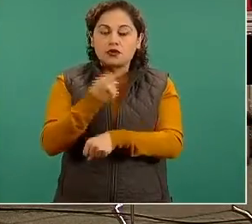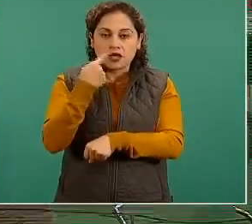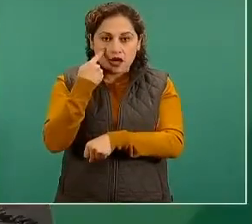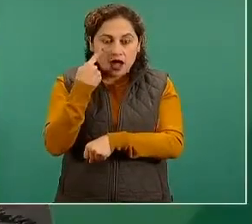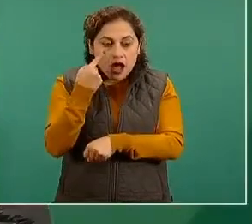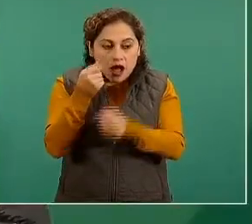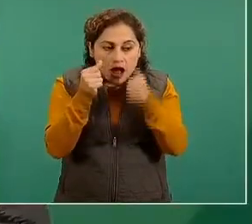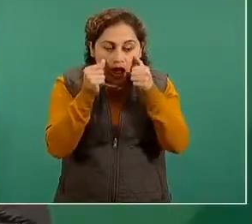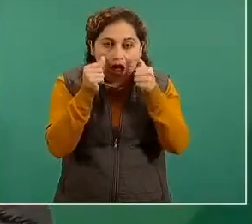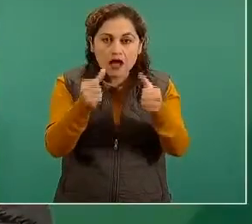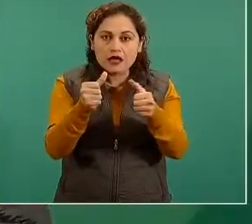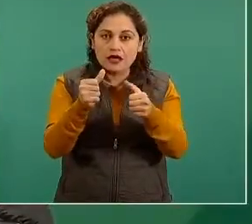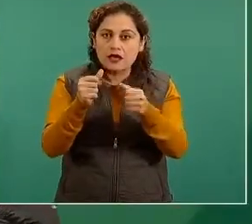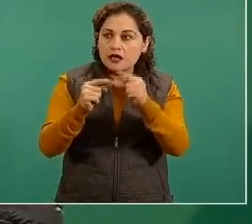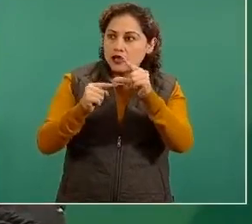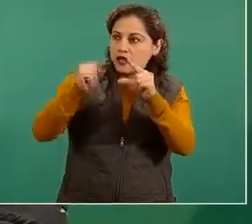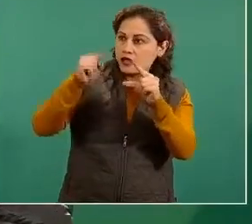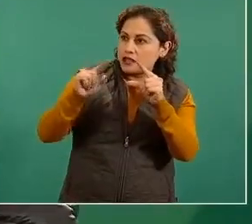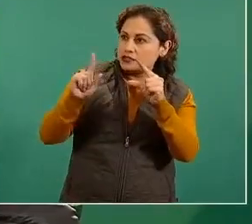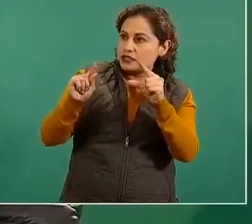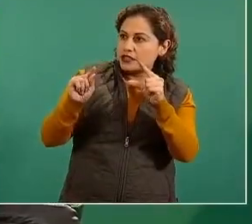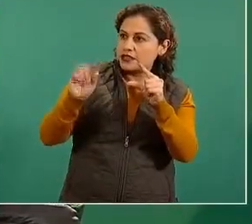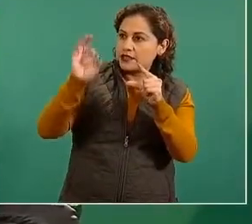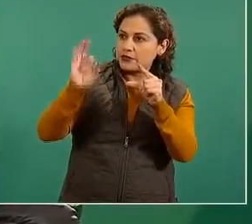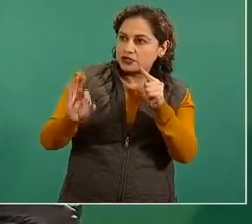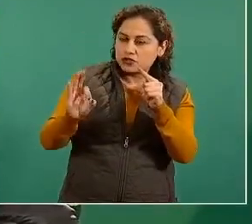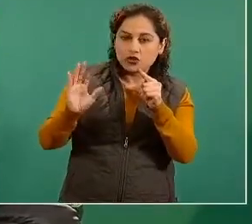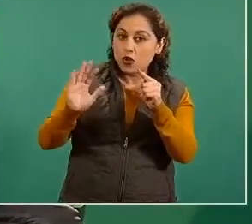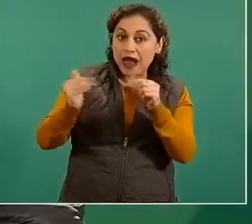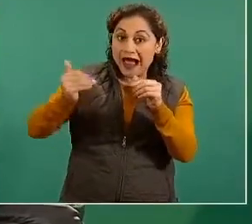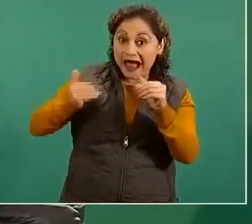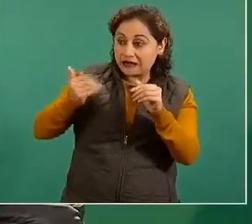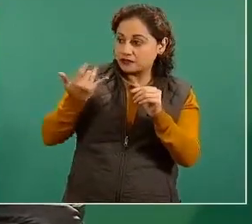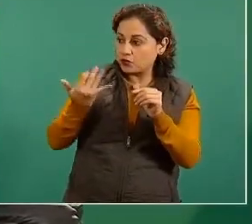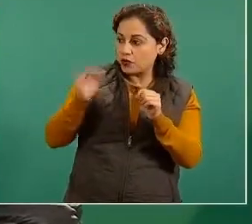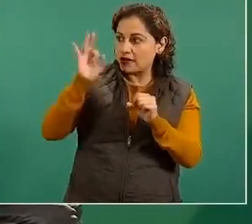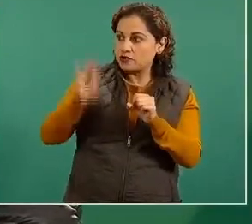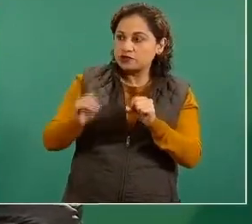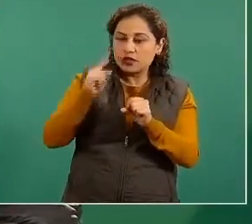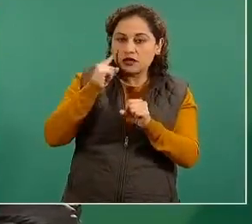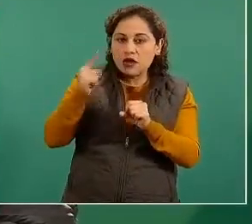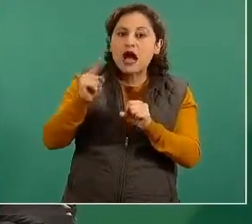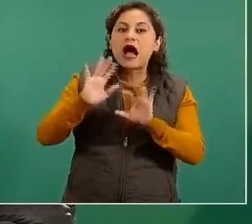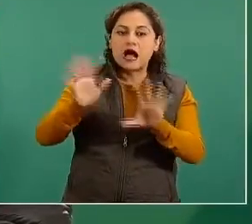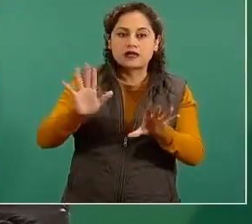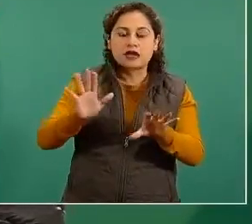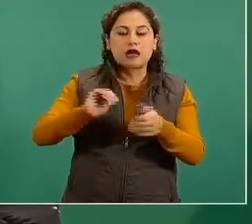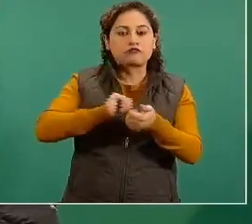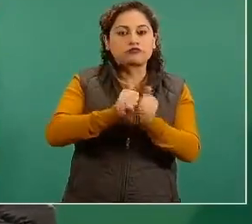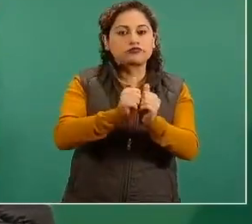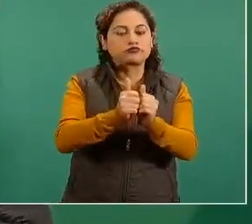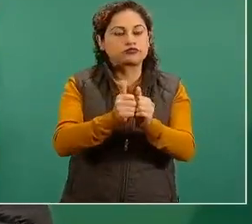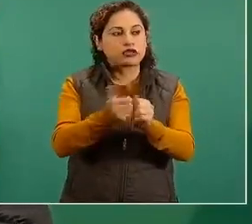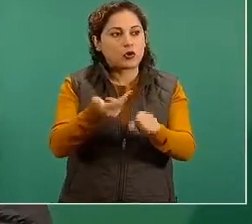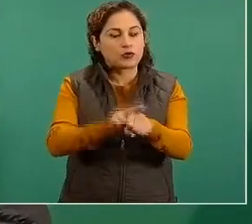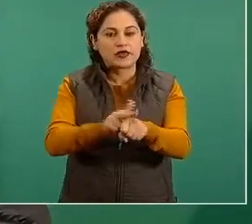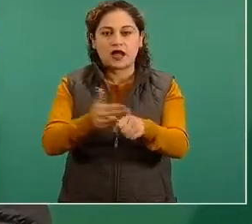% de su capacidad. Ahí empieza la reconversión para poder mantener esta